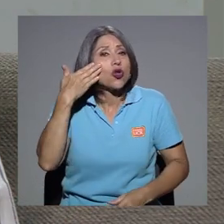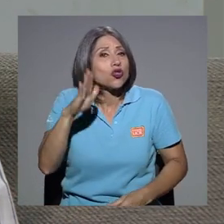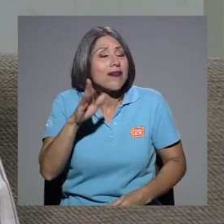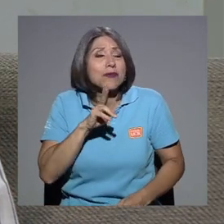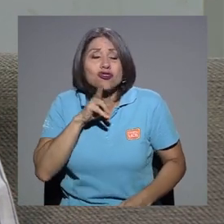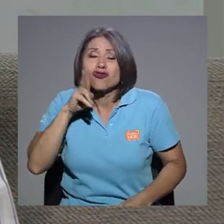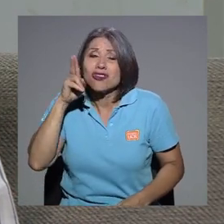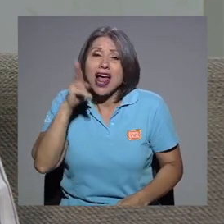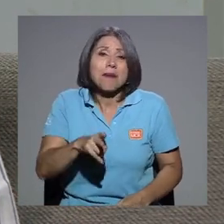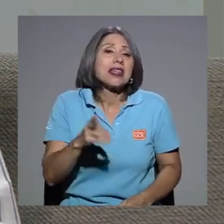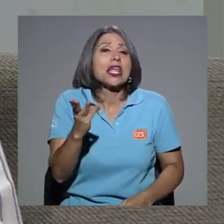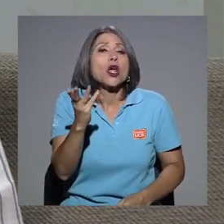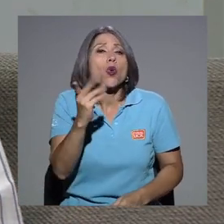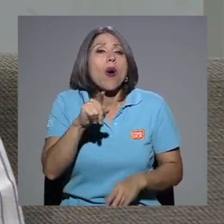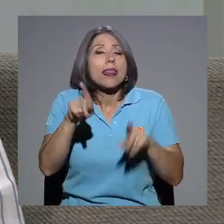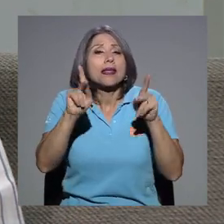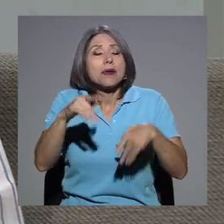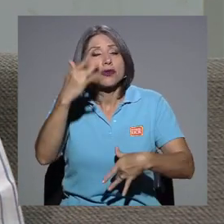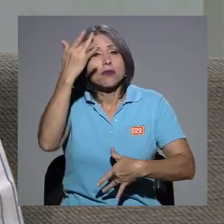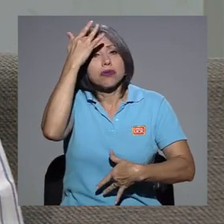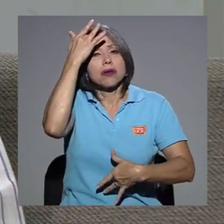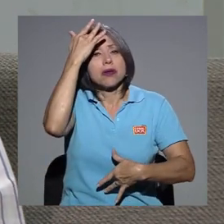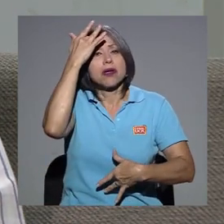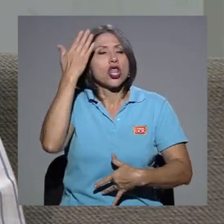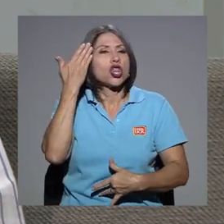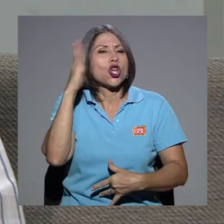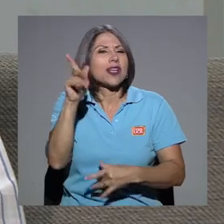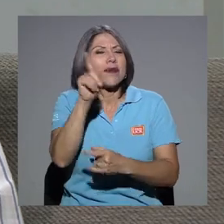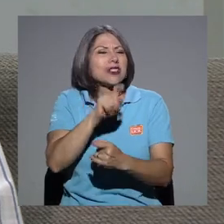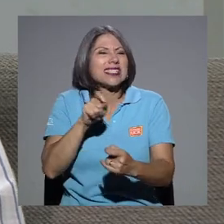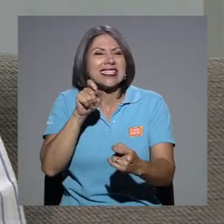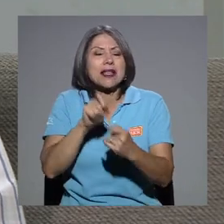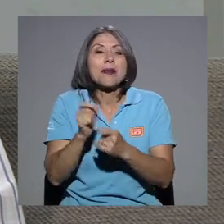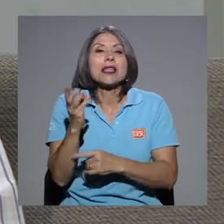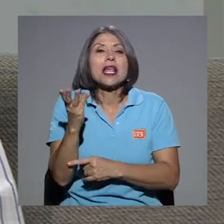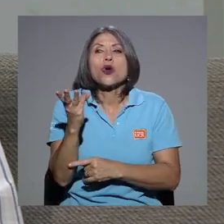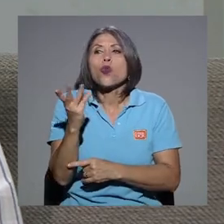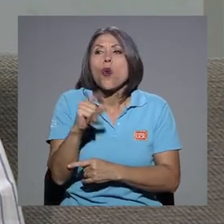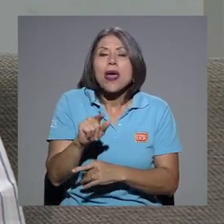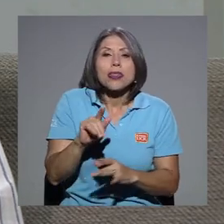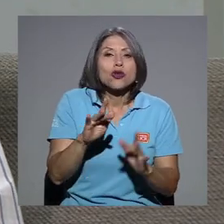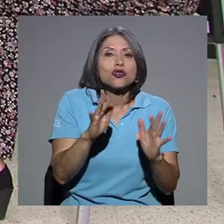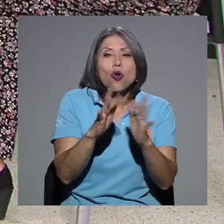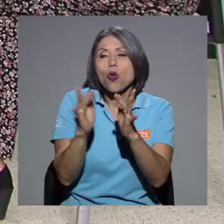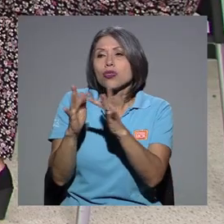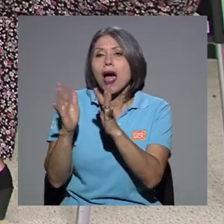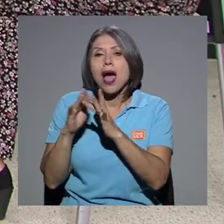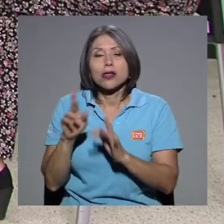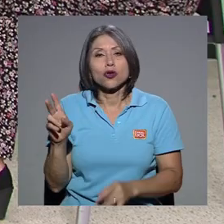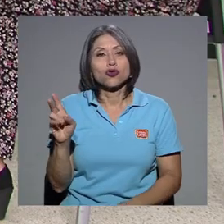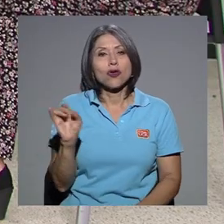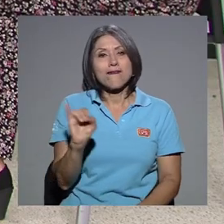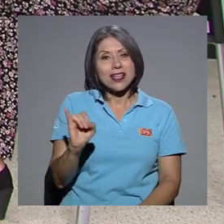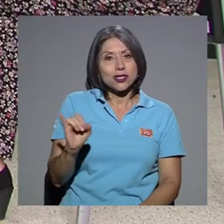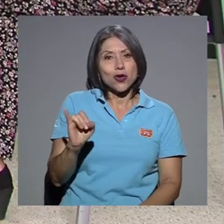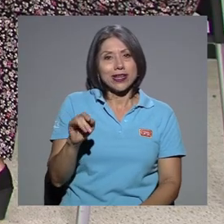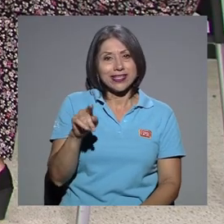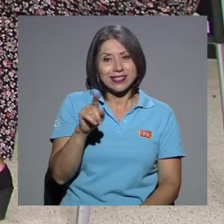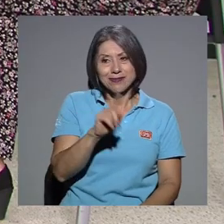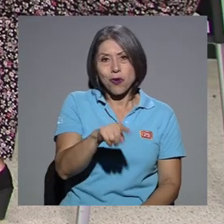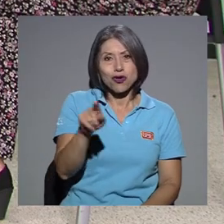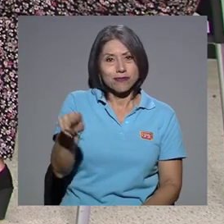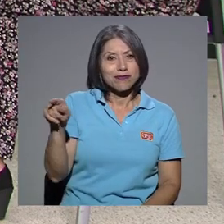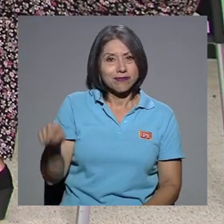total de la gente infectada, ni cuánto es el valor total de contactos ni de infecciones por esos contactos. Entonces